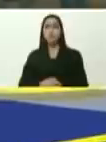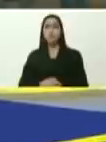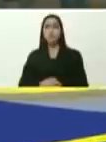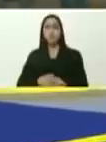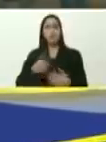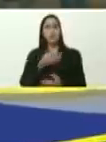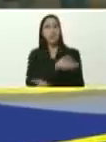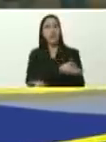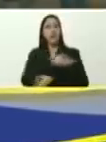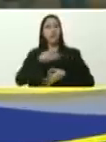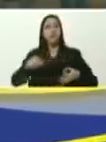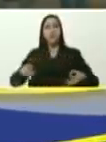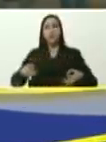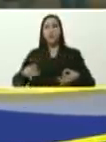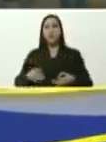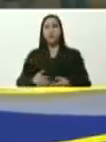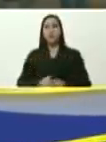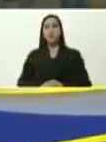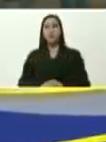Excelente,